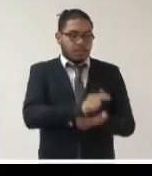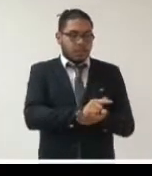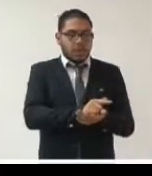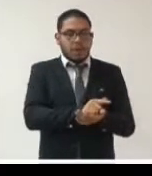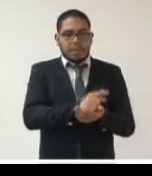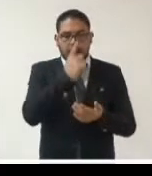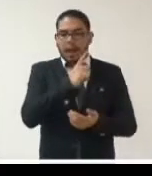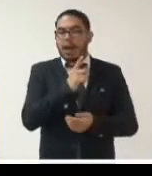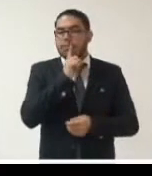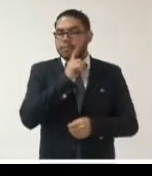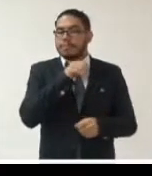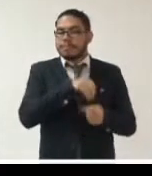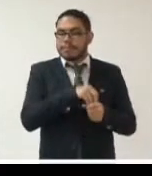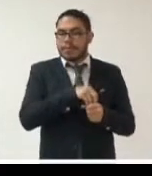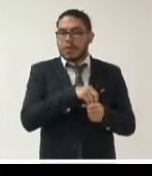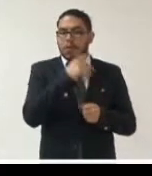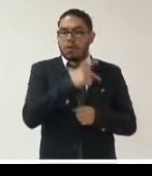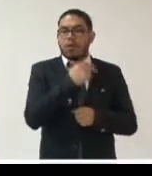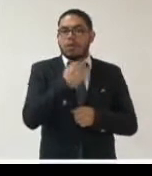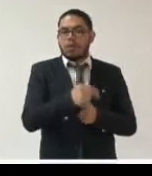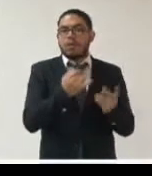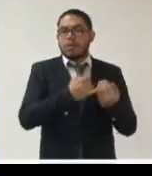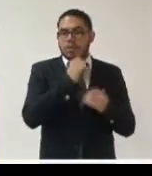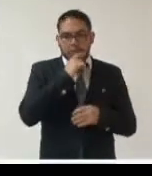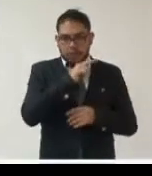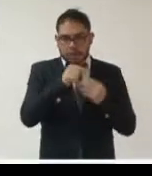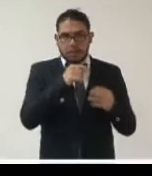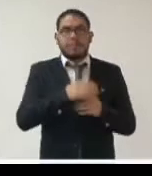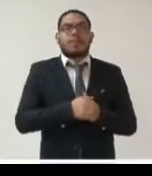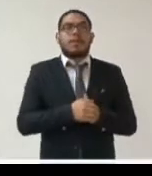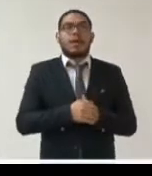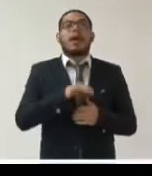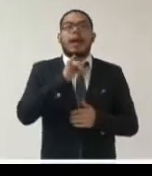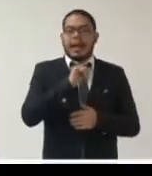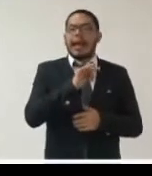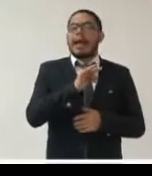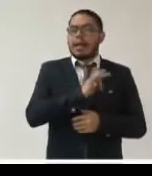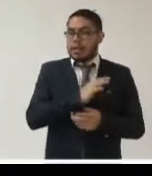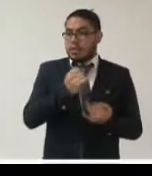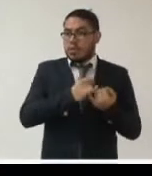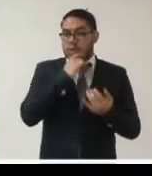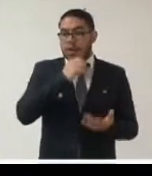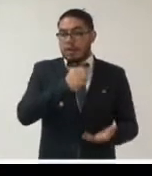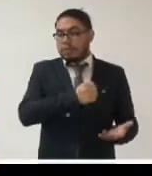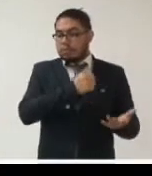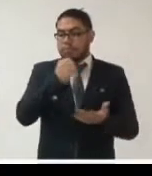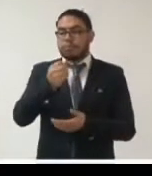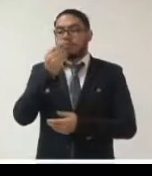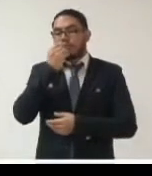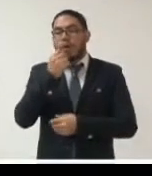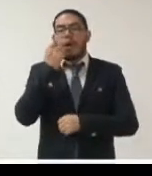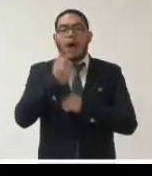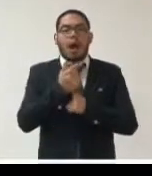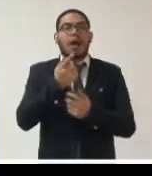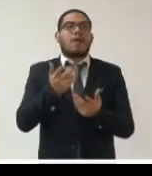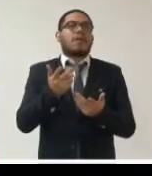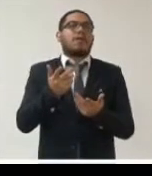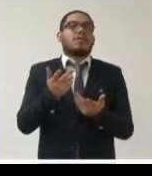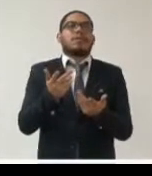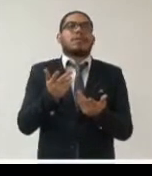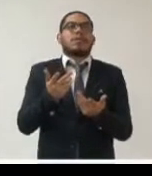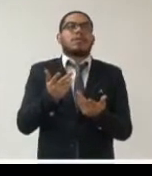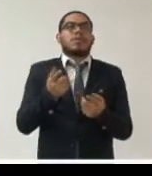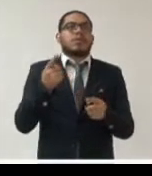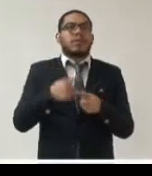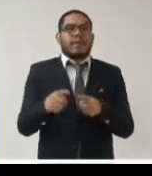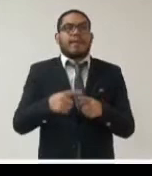si estamos hablando de otorgar subsidios económicos para los más necesitados necesitamos cumplir los estándares de la ley de protección de datos y